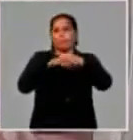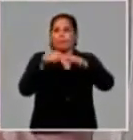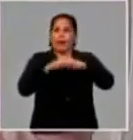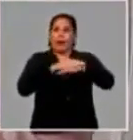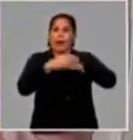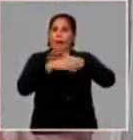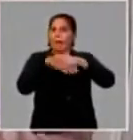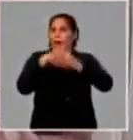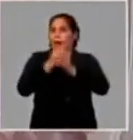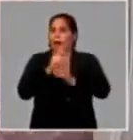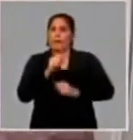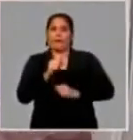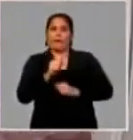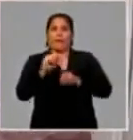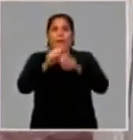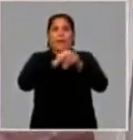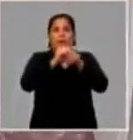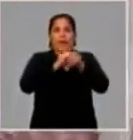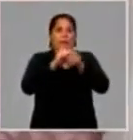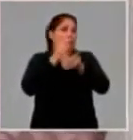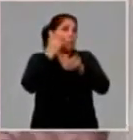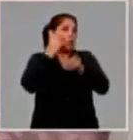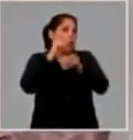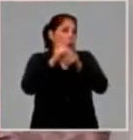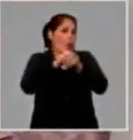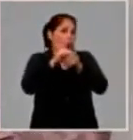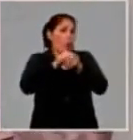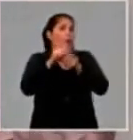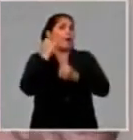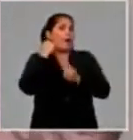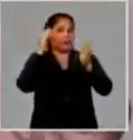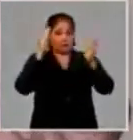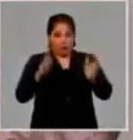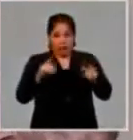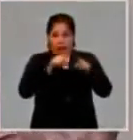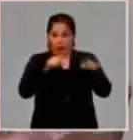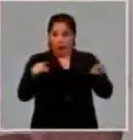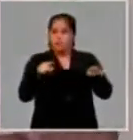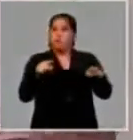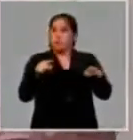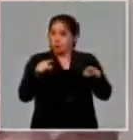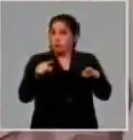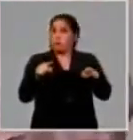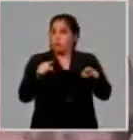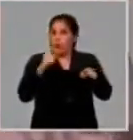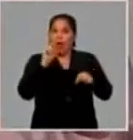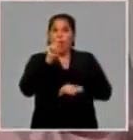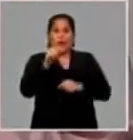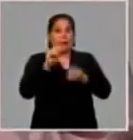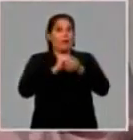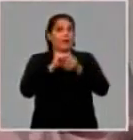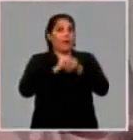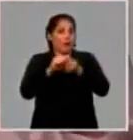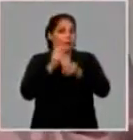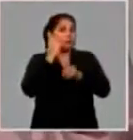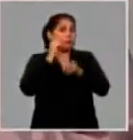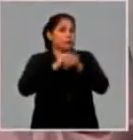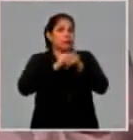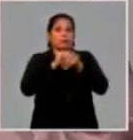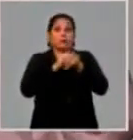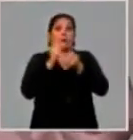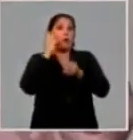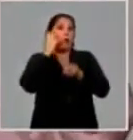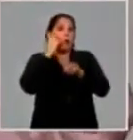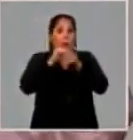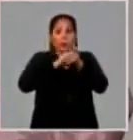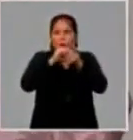los detergentes en polvo. Creo que hay en este año una gran, va a haber una gran presencia del detergente en polvo, ya que